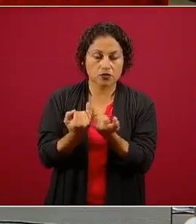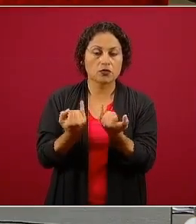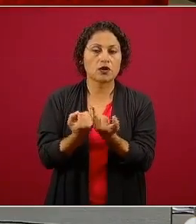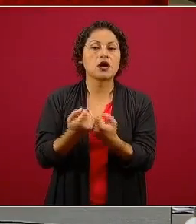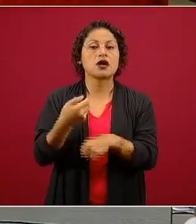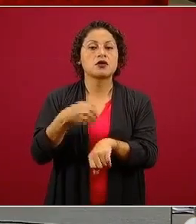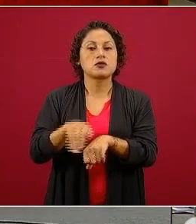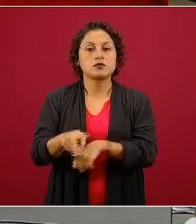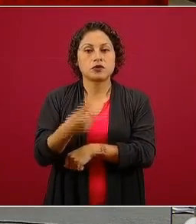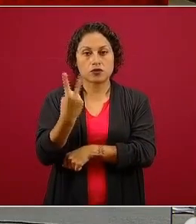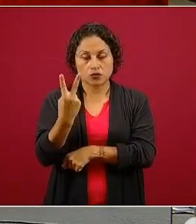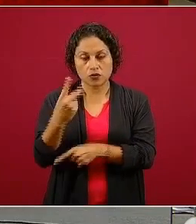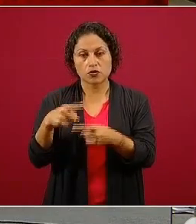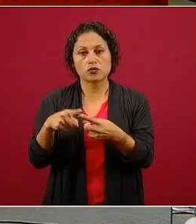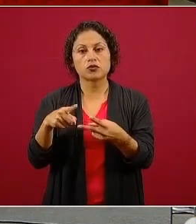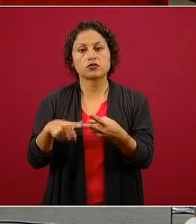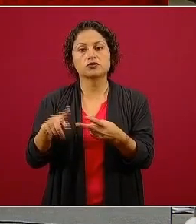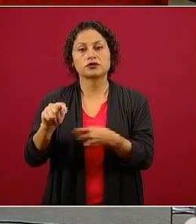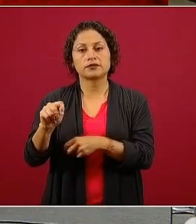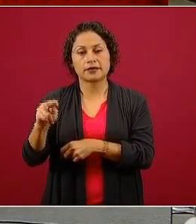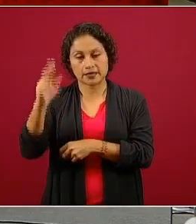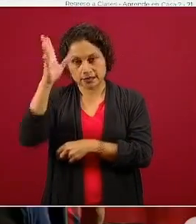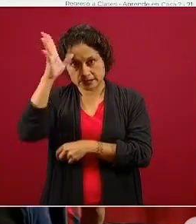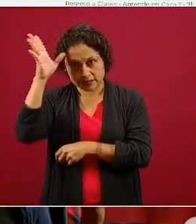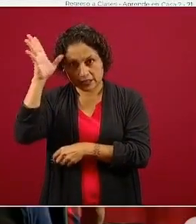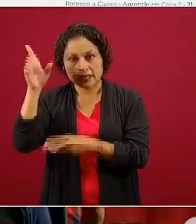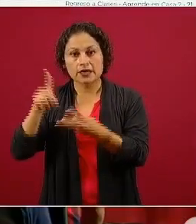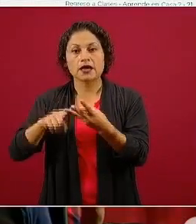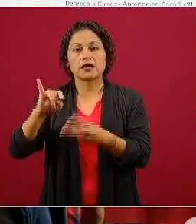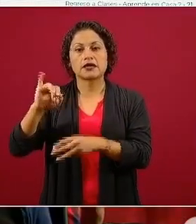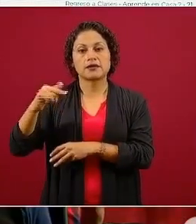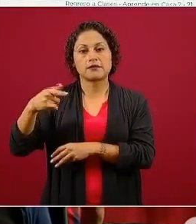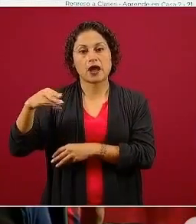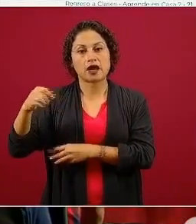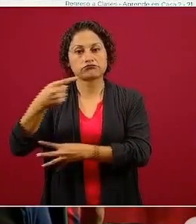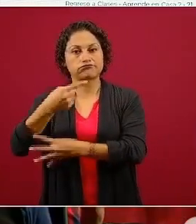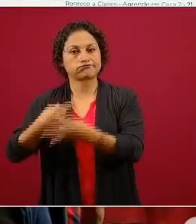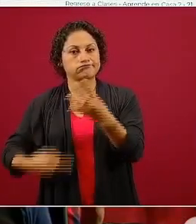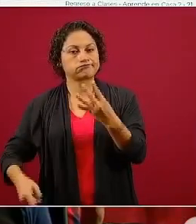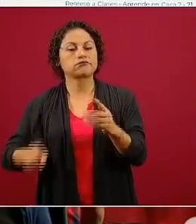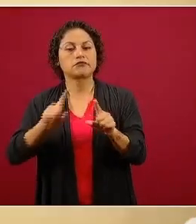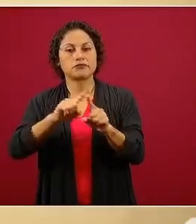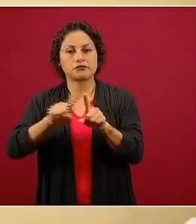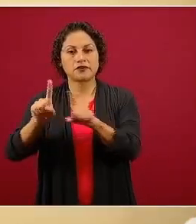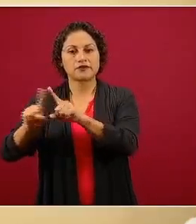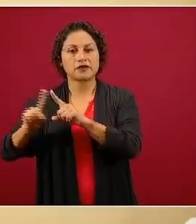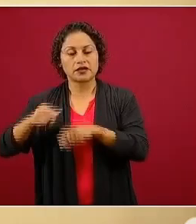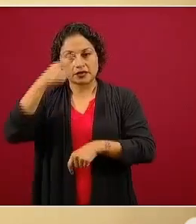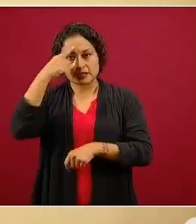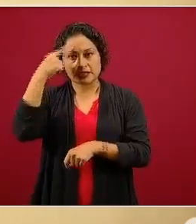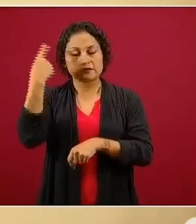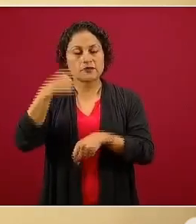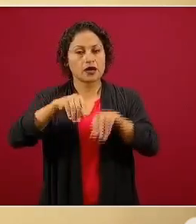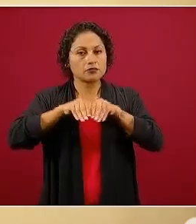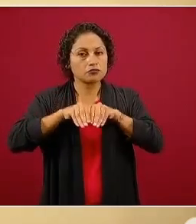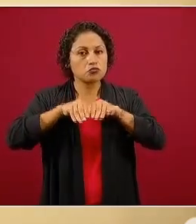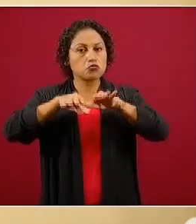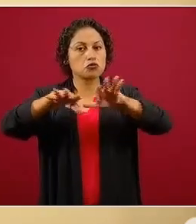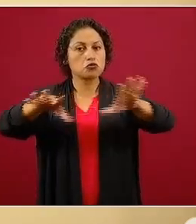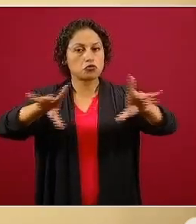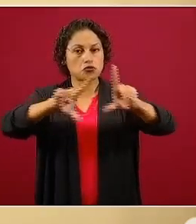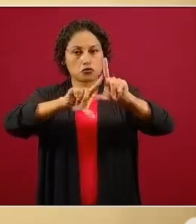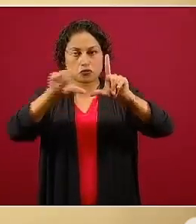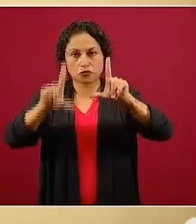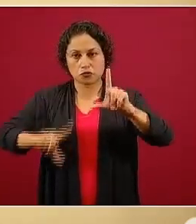Azteca, Imagen y Milenio Televisión, para que se cree todo el soporte de distribución de la señal.